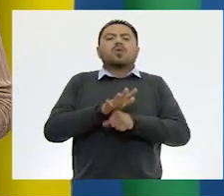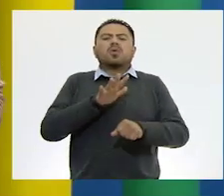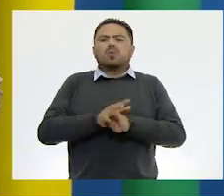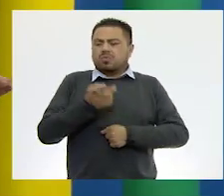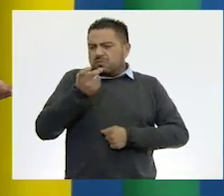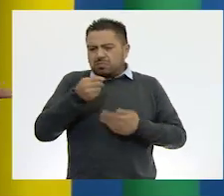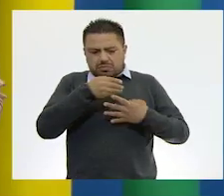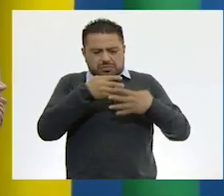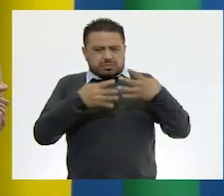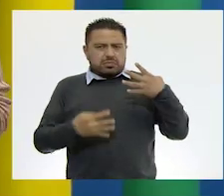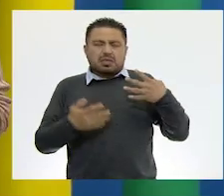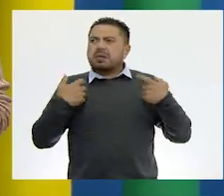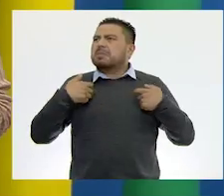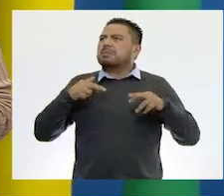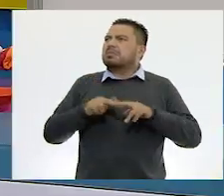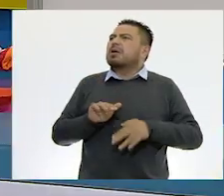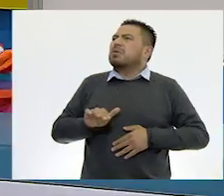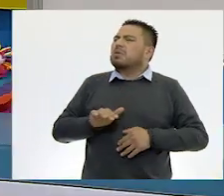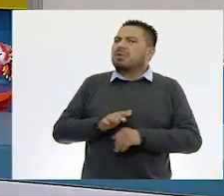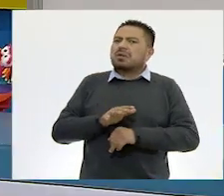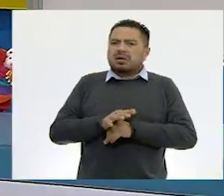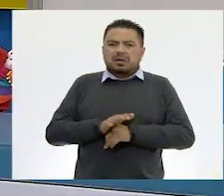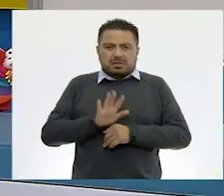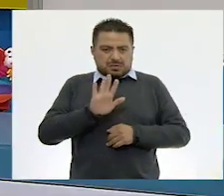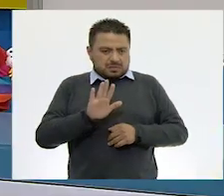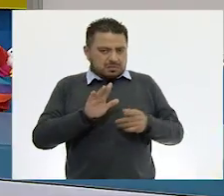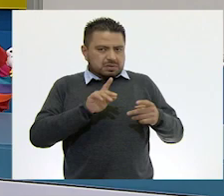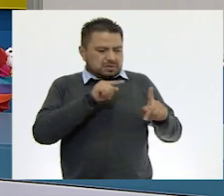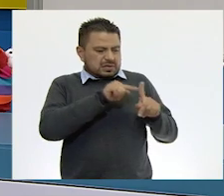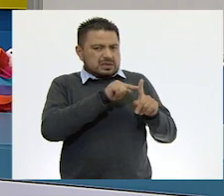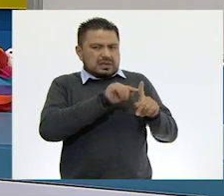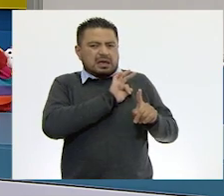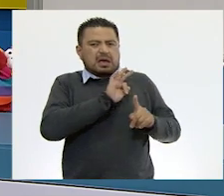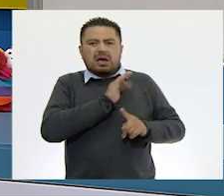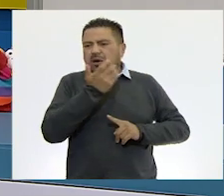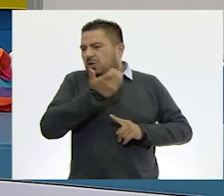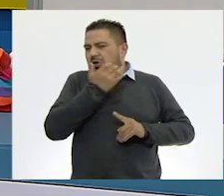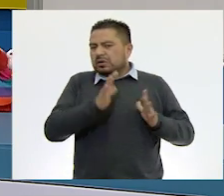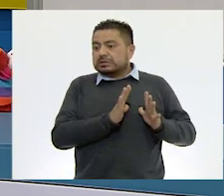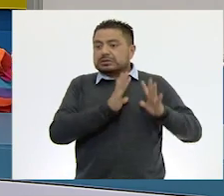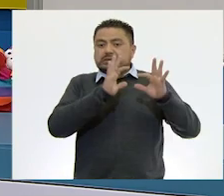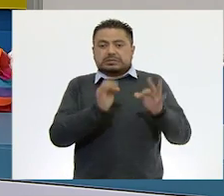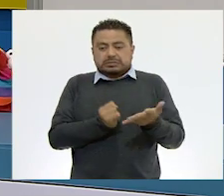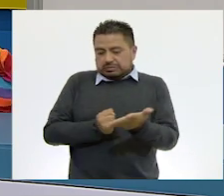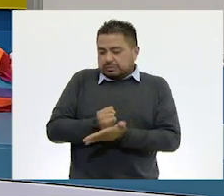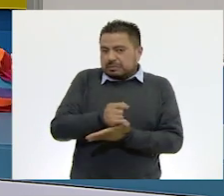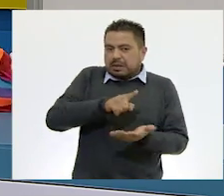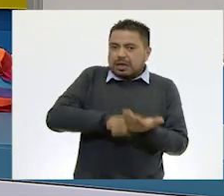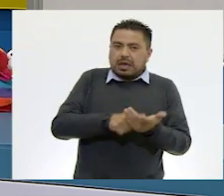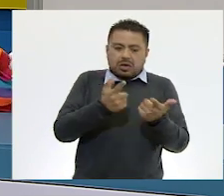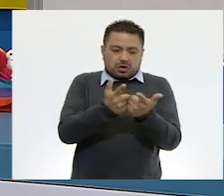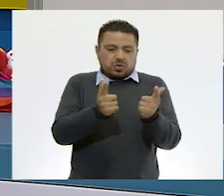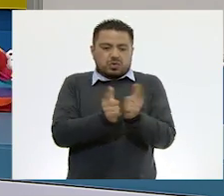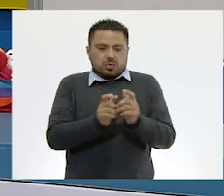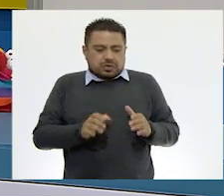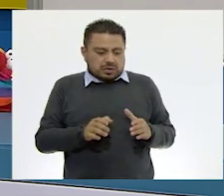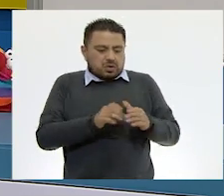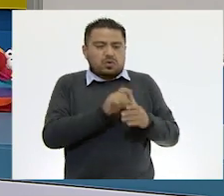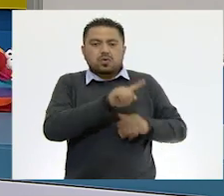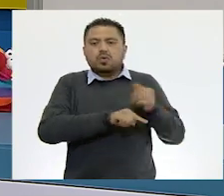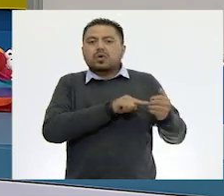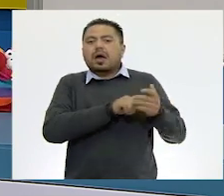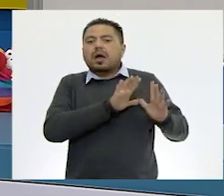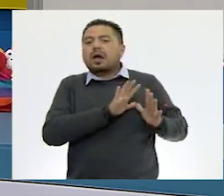son esas características, maestra? Las especies endémicas, Ale, surgen cuando una determinada especie da lugar